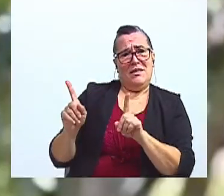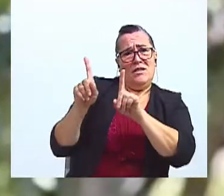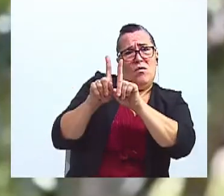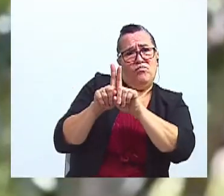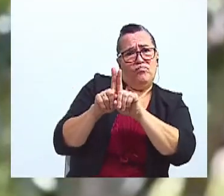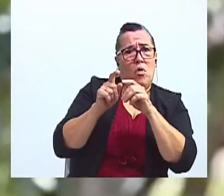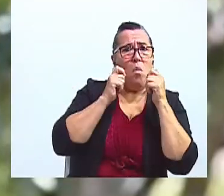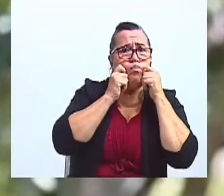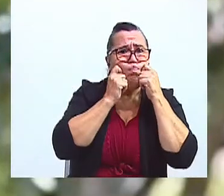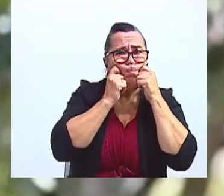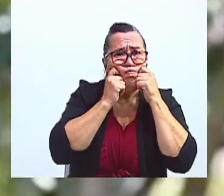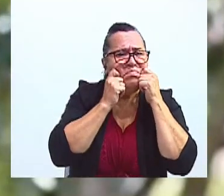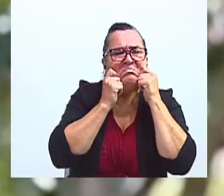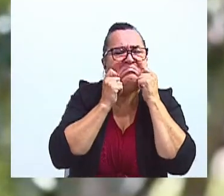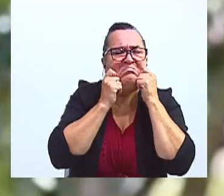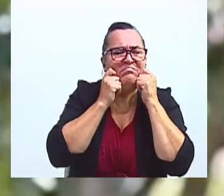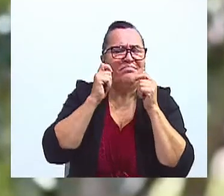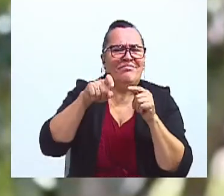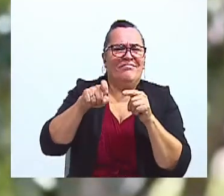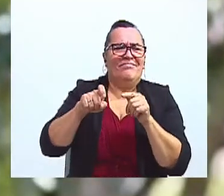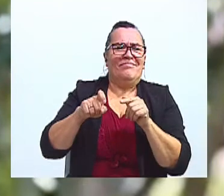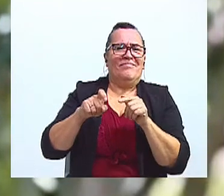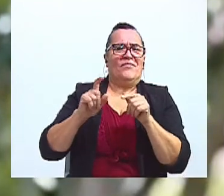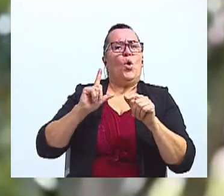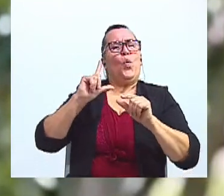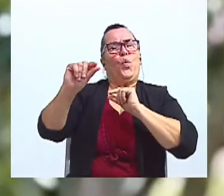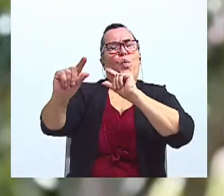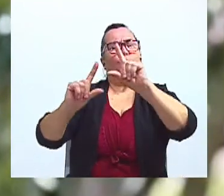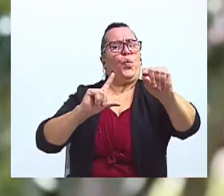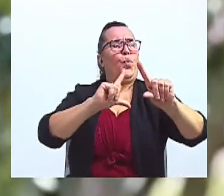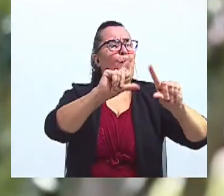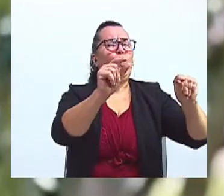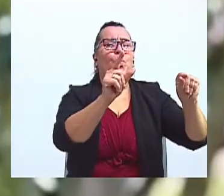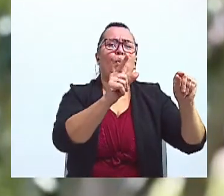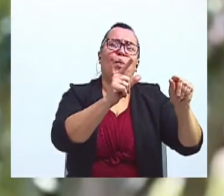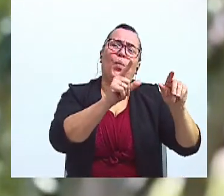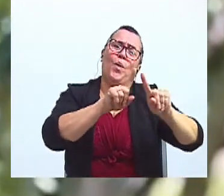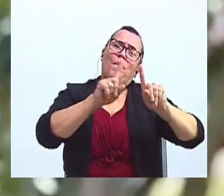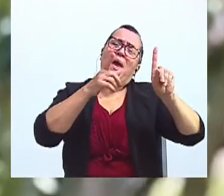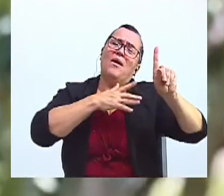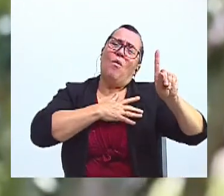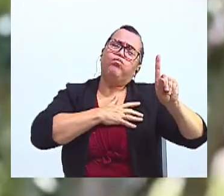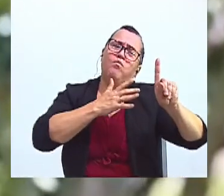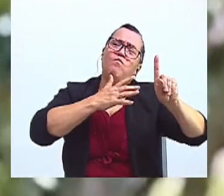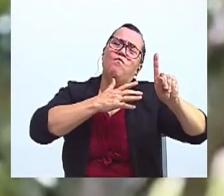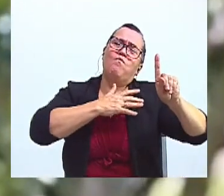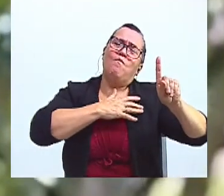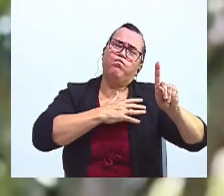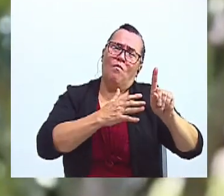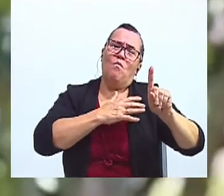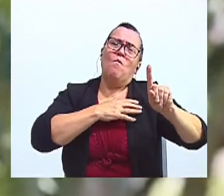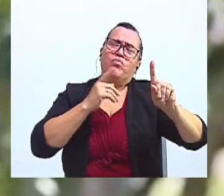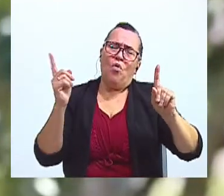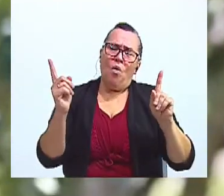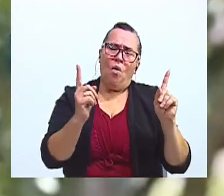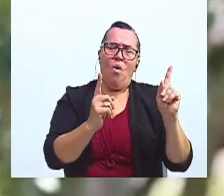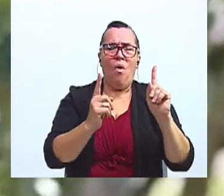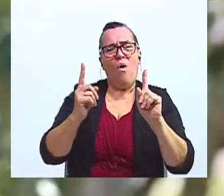Tan distanciados, pero unidos, pero